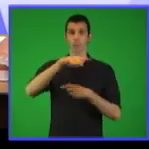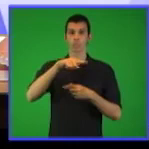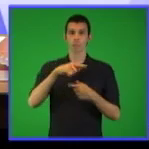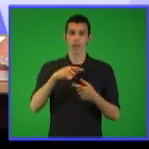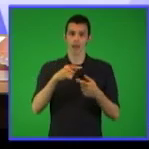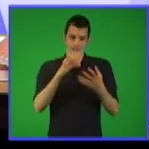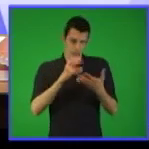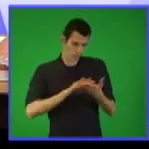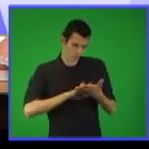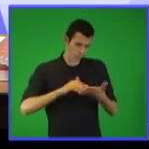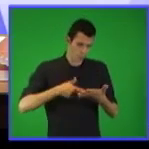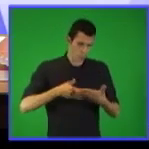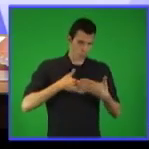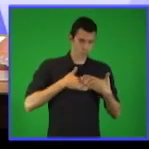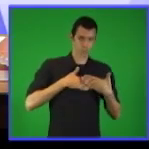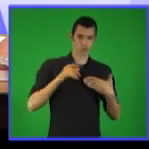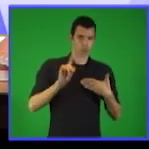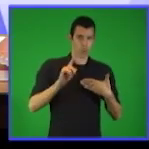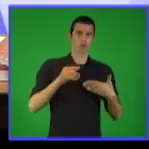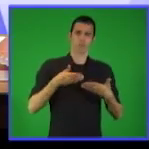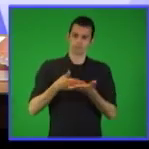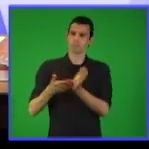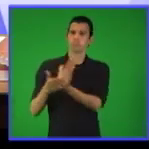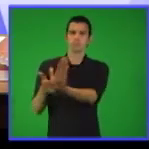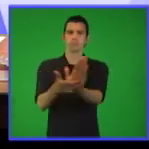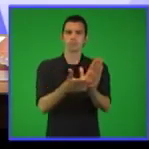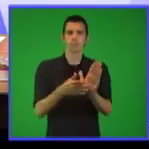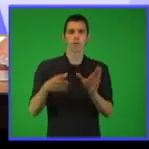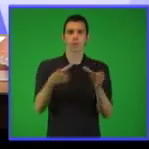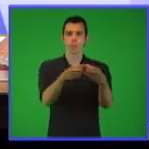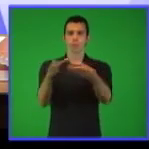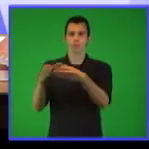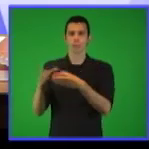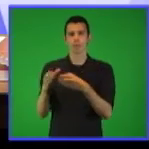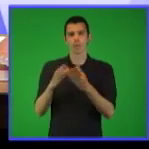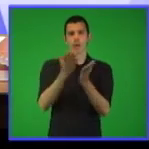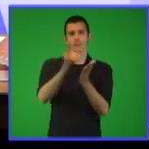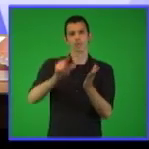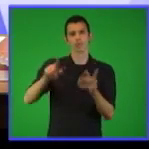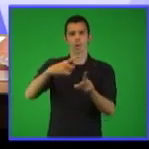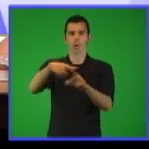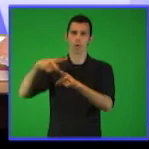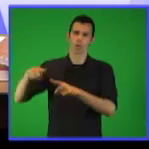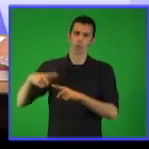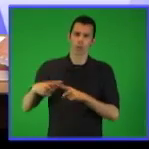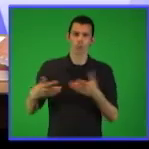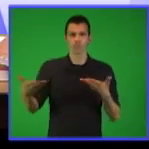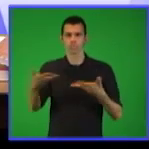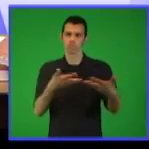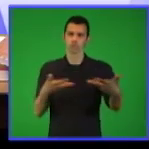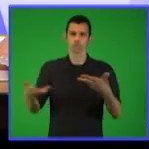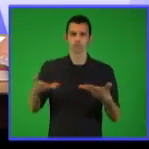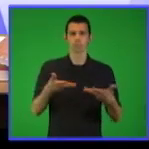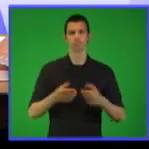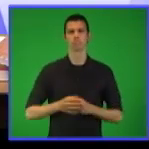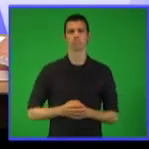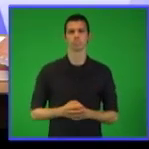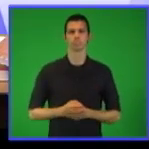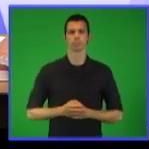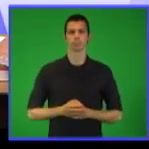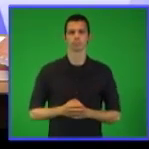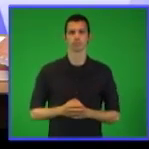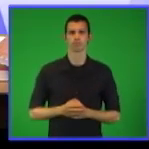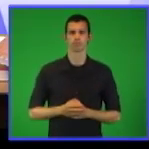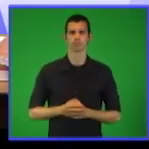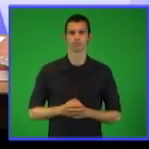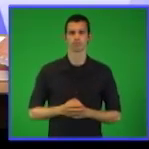socialicen sus resultados en el grupo una vez reiniciadas las actividades docentes en las